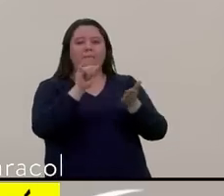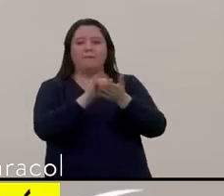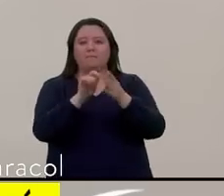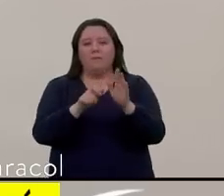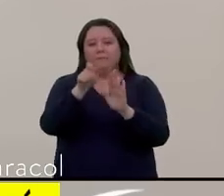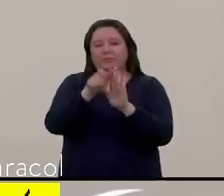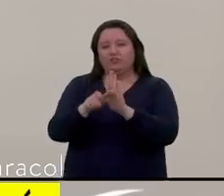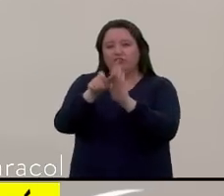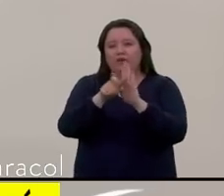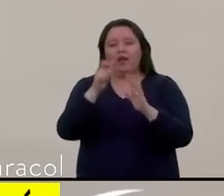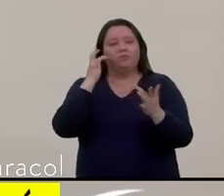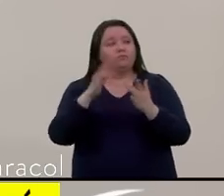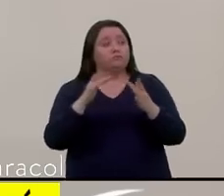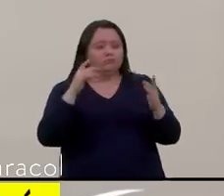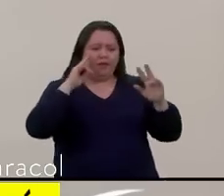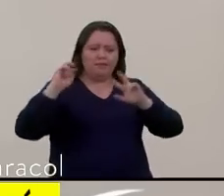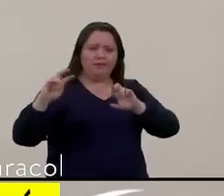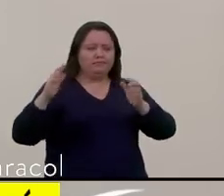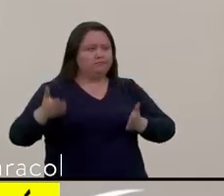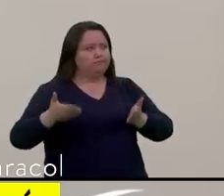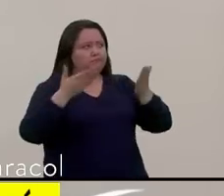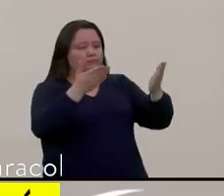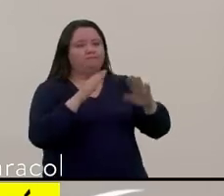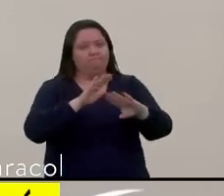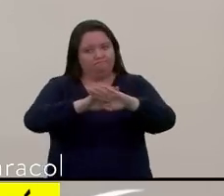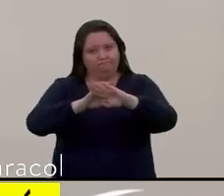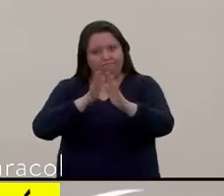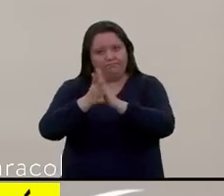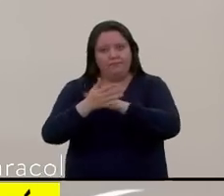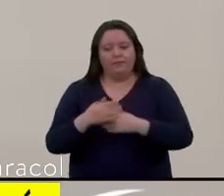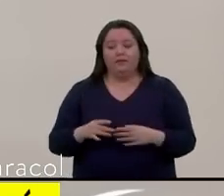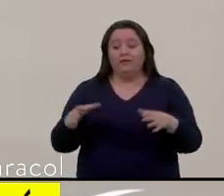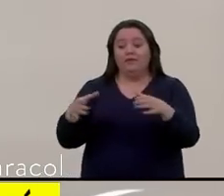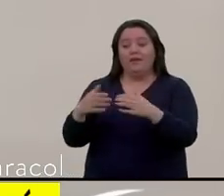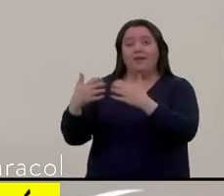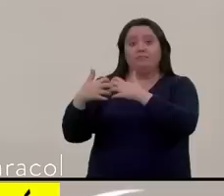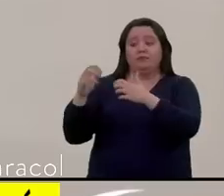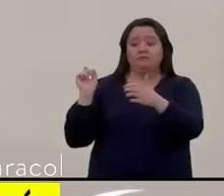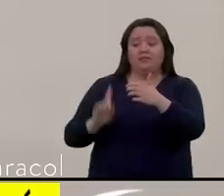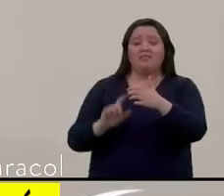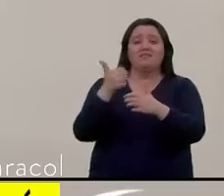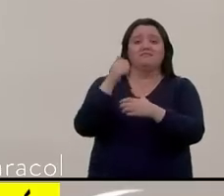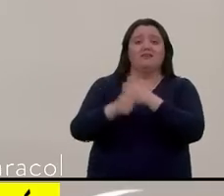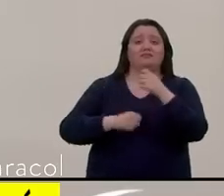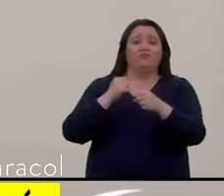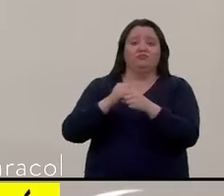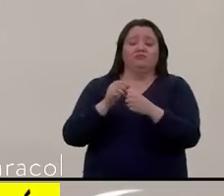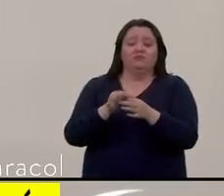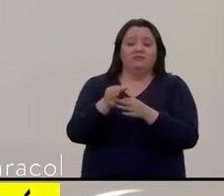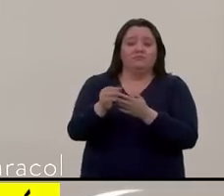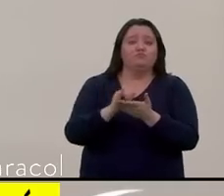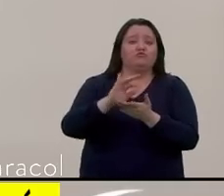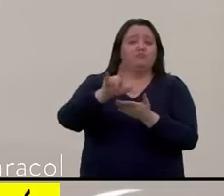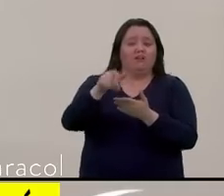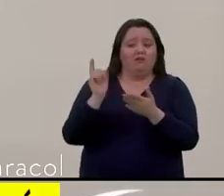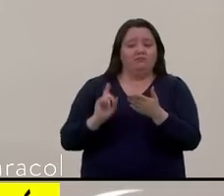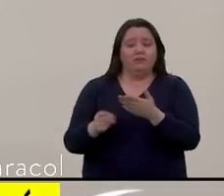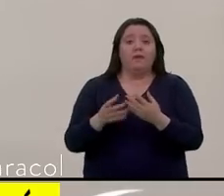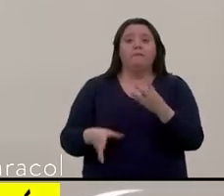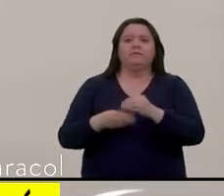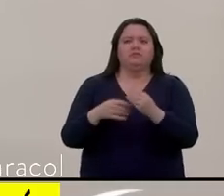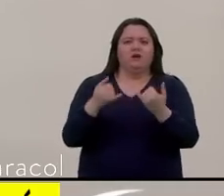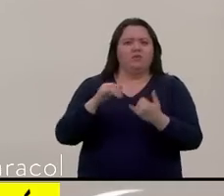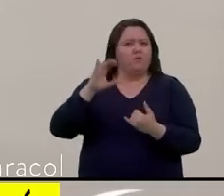que se investigara el caso. Es importante resaltar que este operador lleva 10 años en el municipio de la Ceja y al mismo tiempo, en la actualidad,